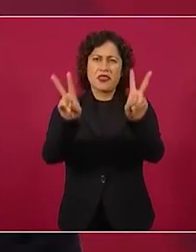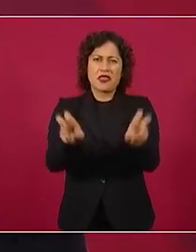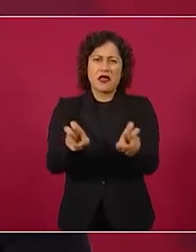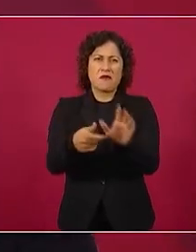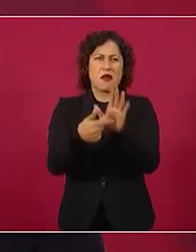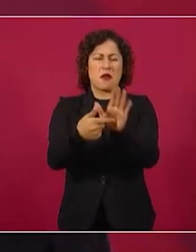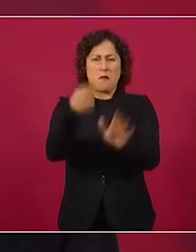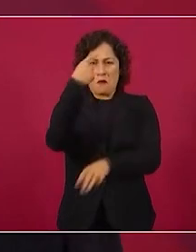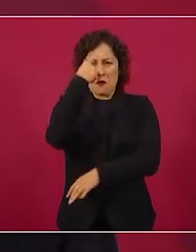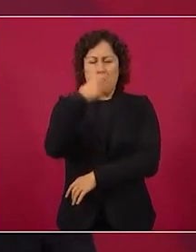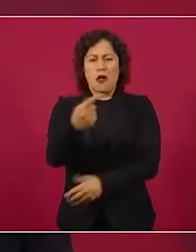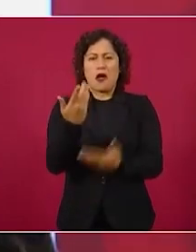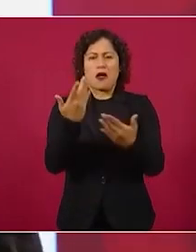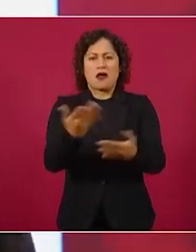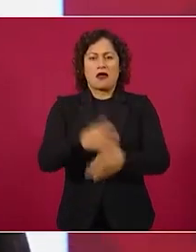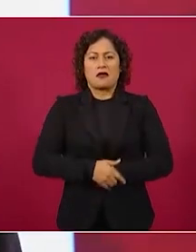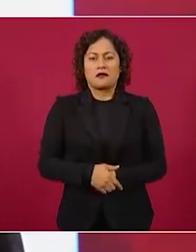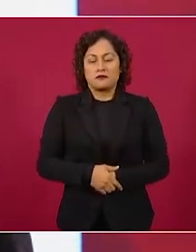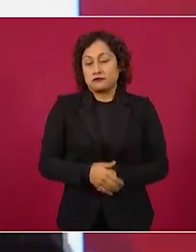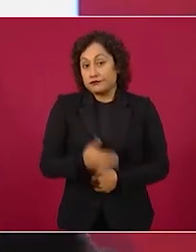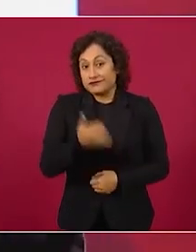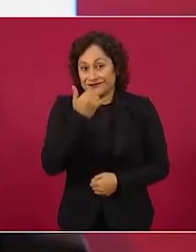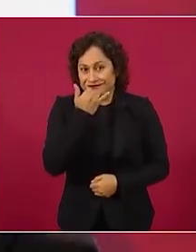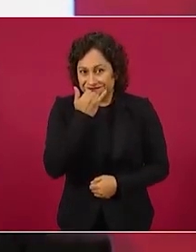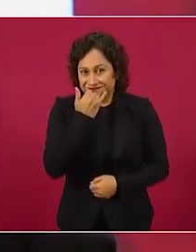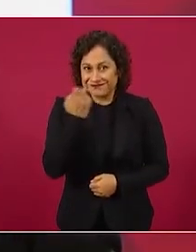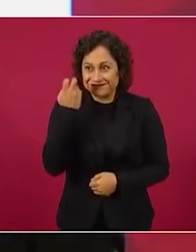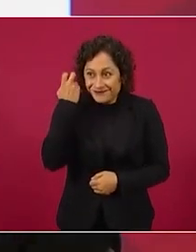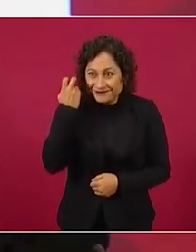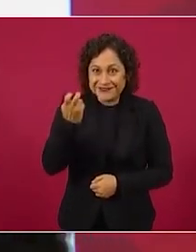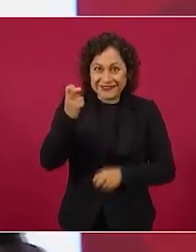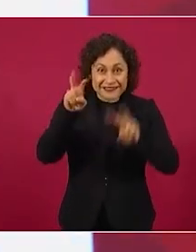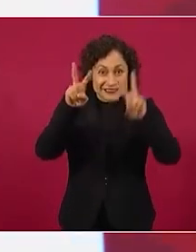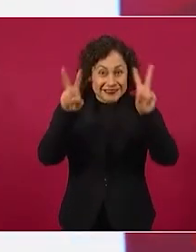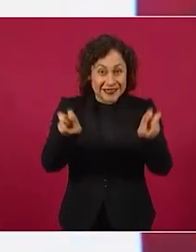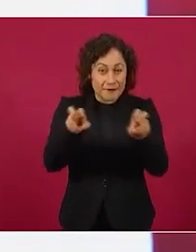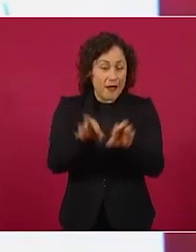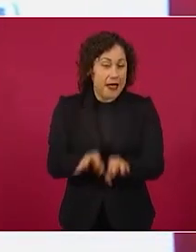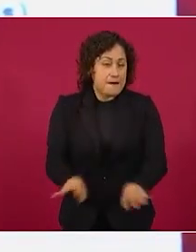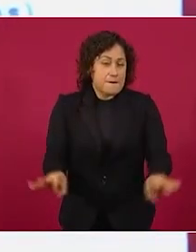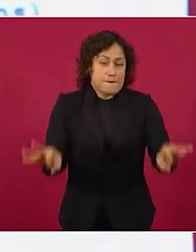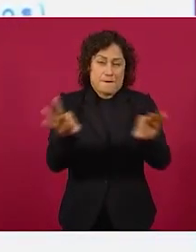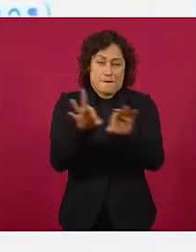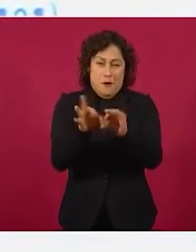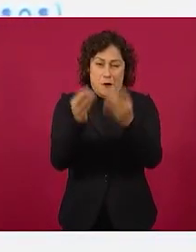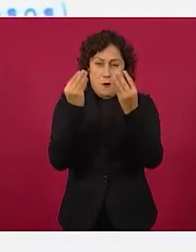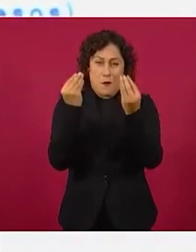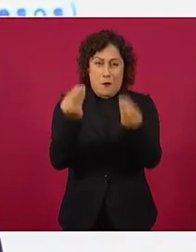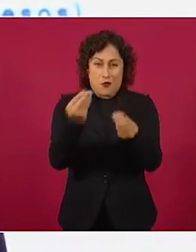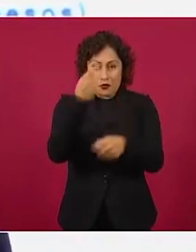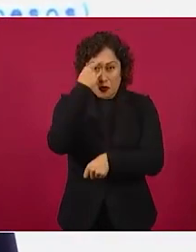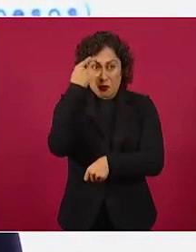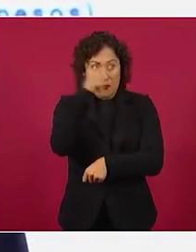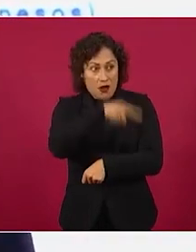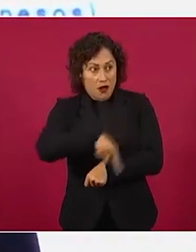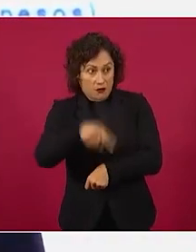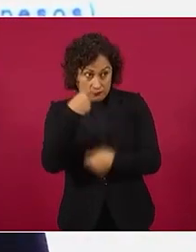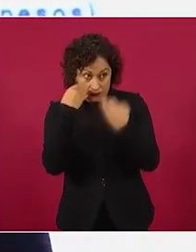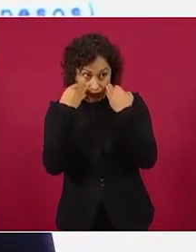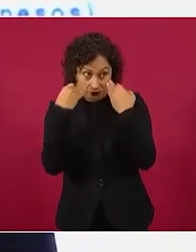No, si esto es lo más importante para la transformación. y además